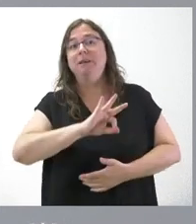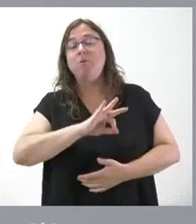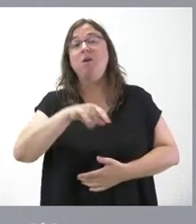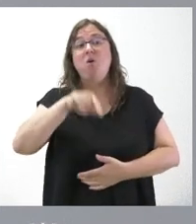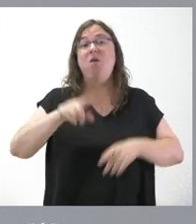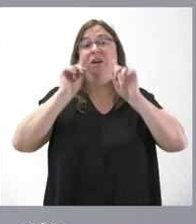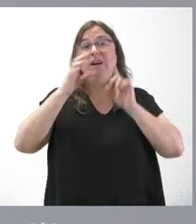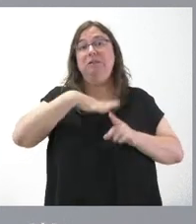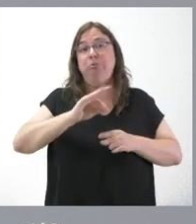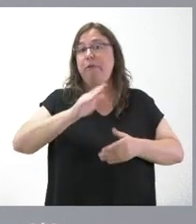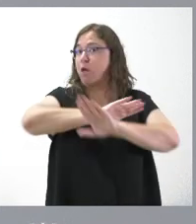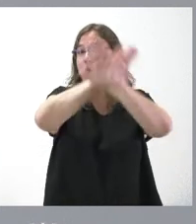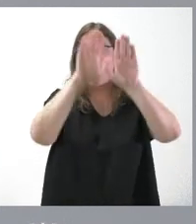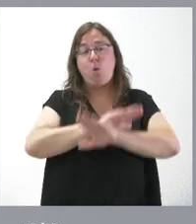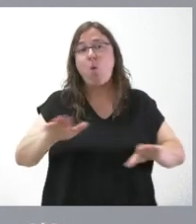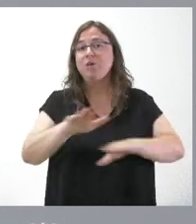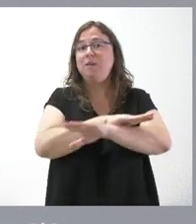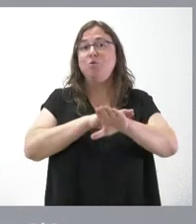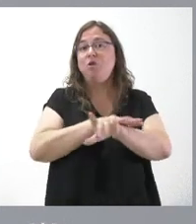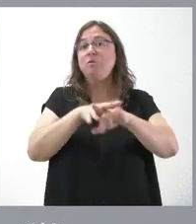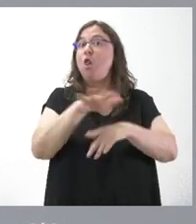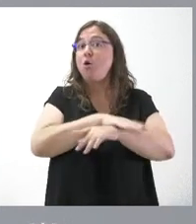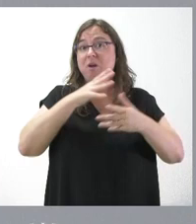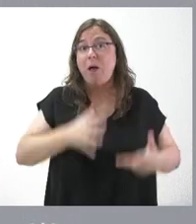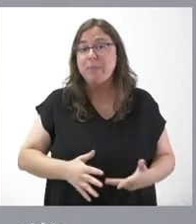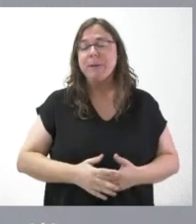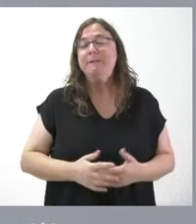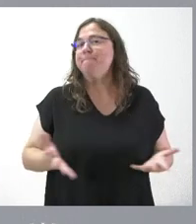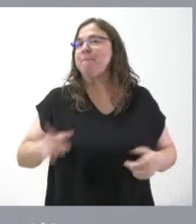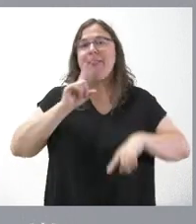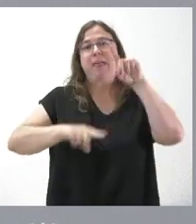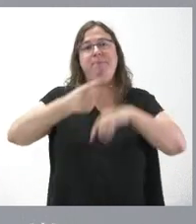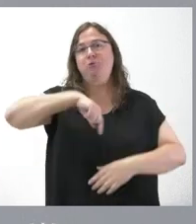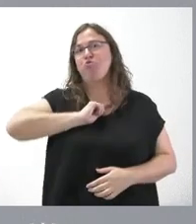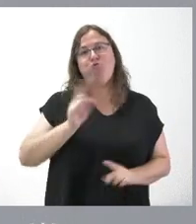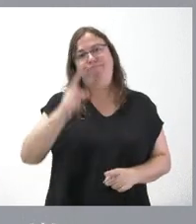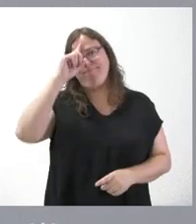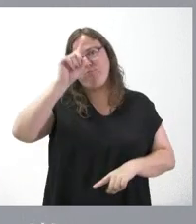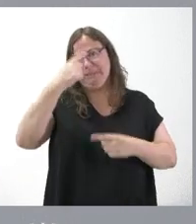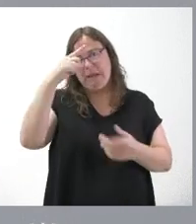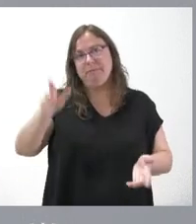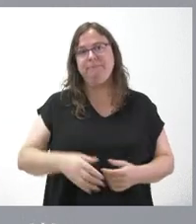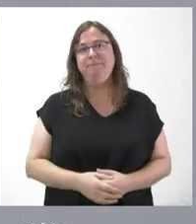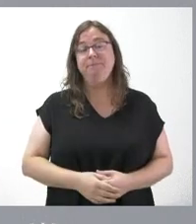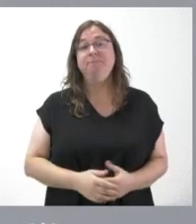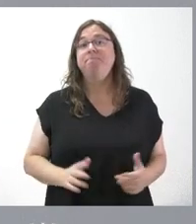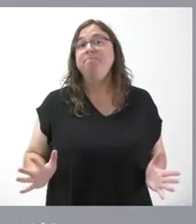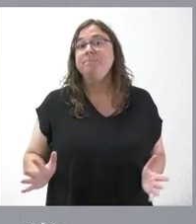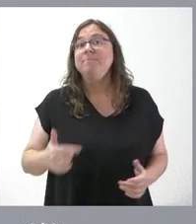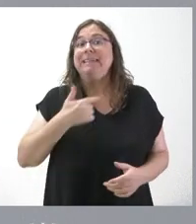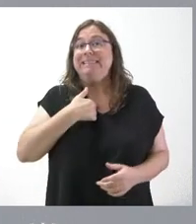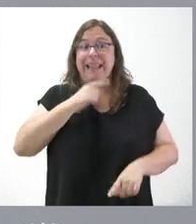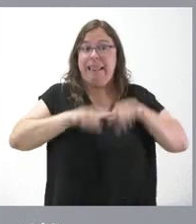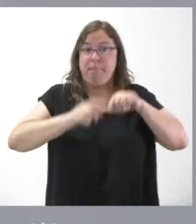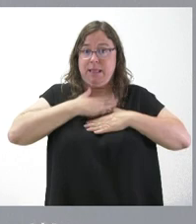consejo de la actual composición, pues no depende de nosotros, como ustedes saben. Y, por tanto, lo que no depende